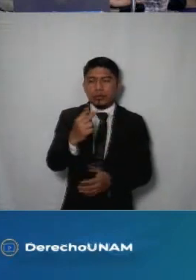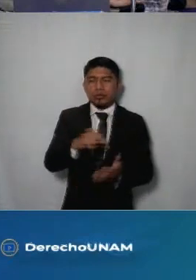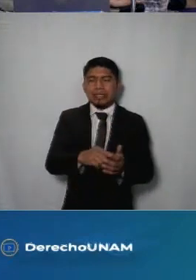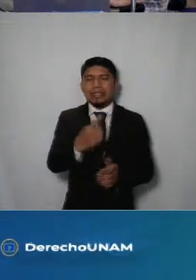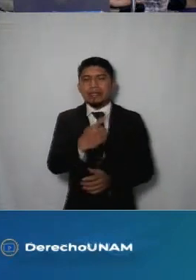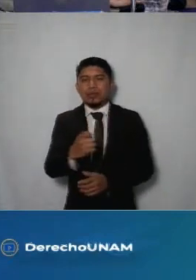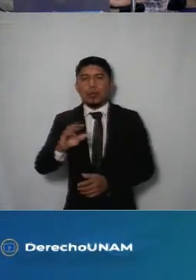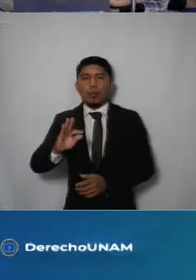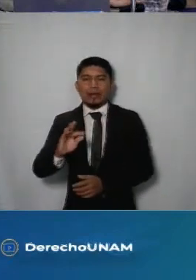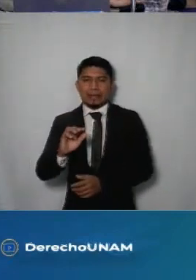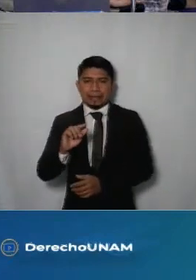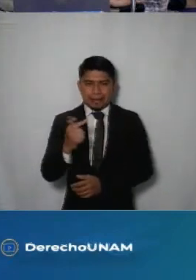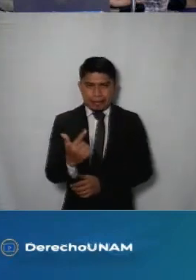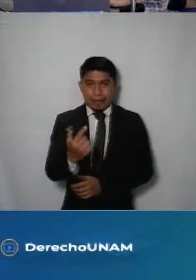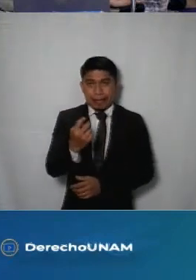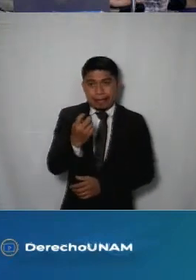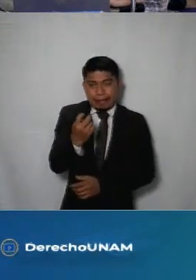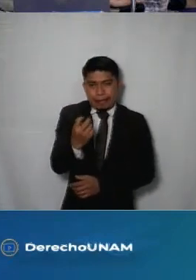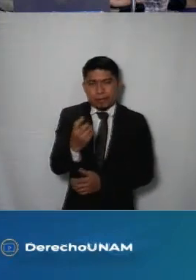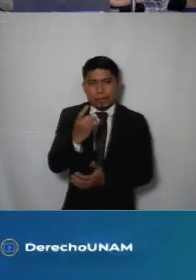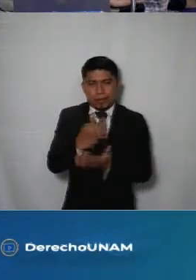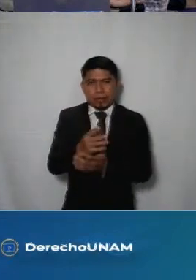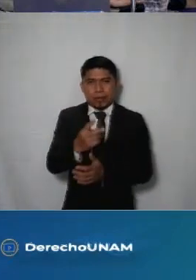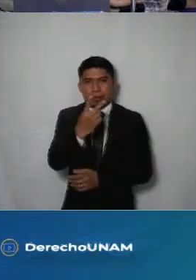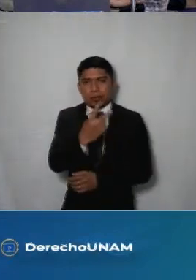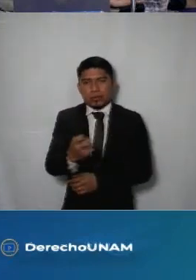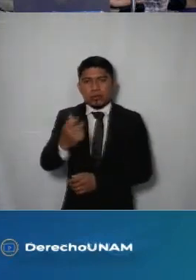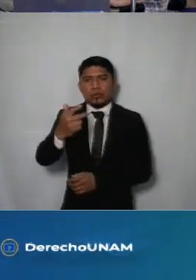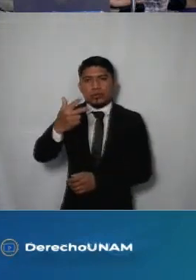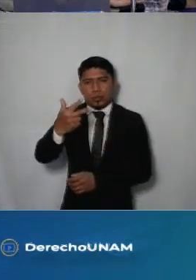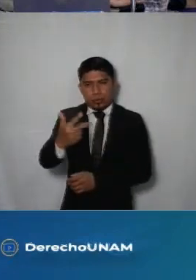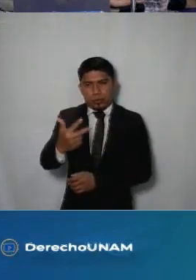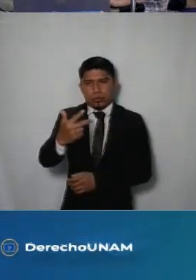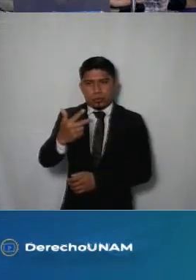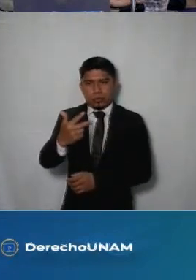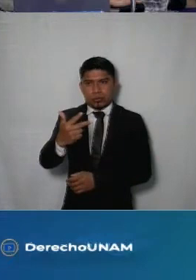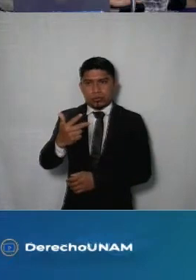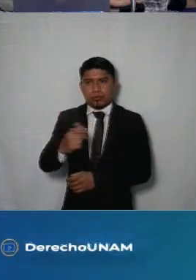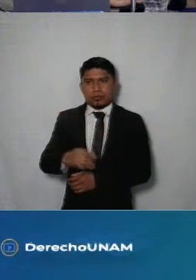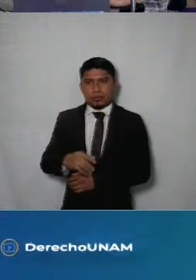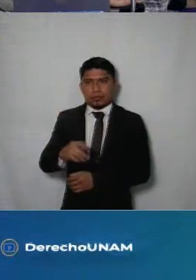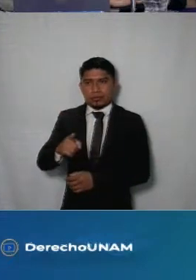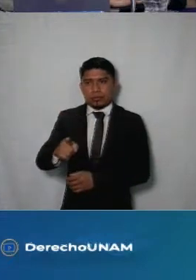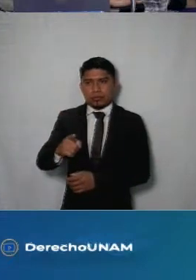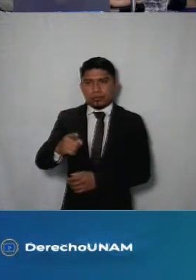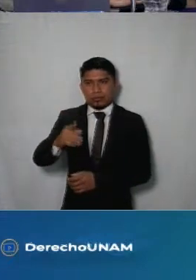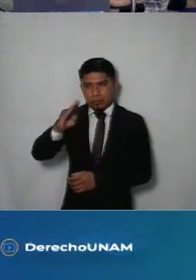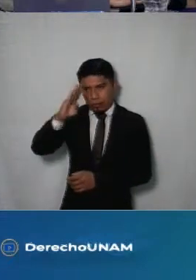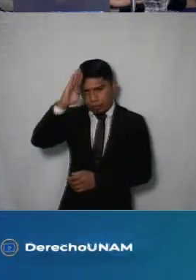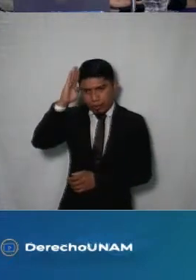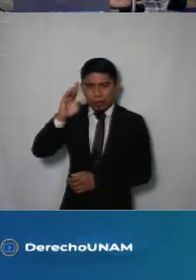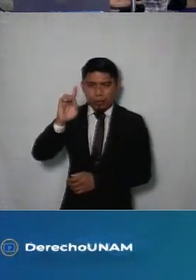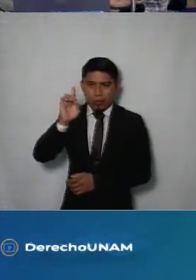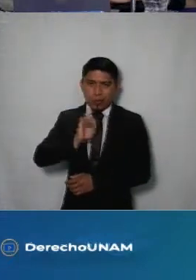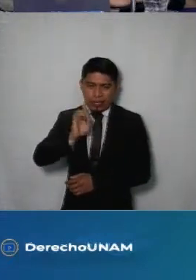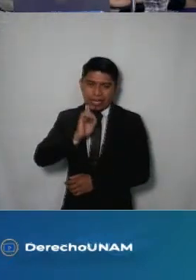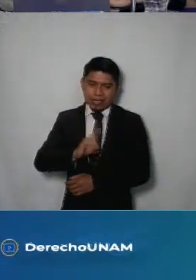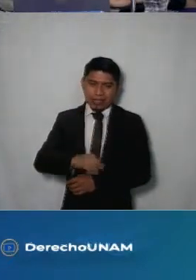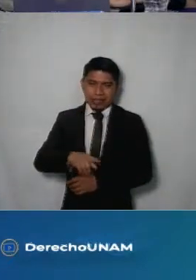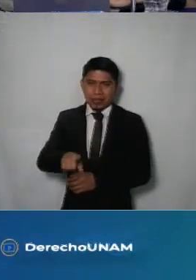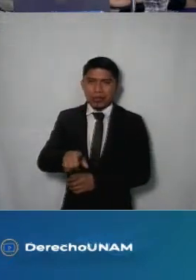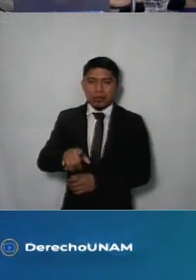dos mil ciento cuarenta y siete y de esos solamente doscientos ocho somos bueno yo no soy bombero pero serían mujeres pues